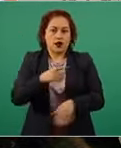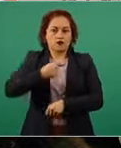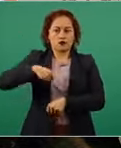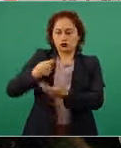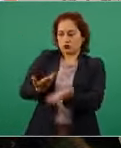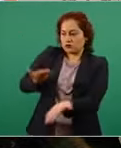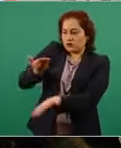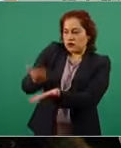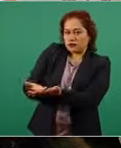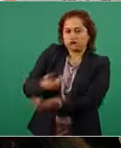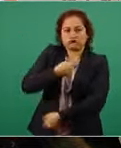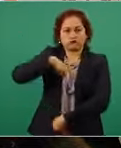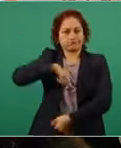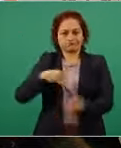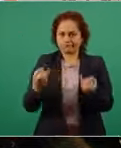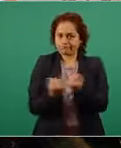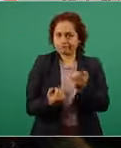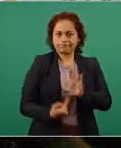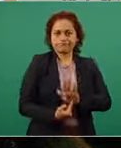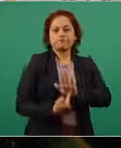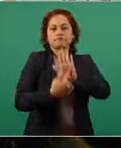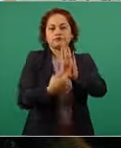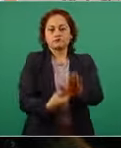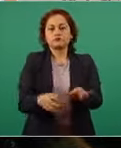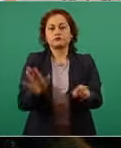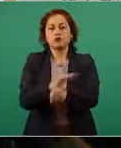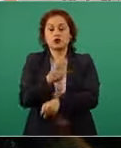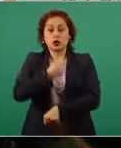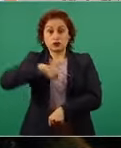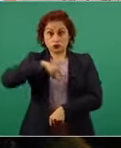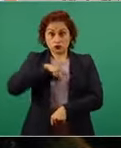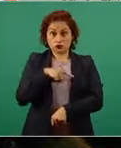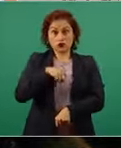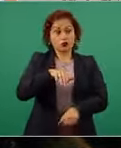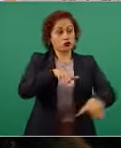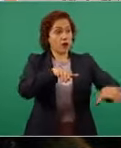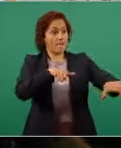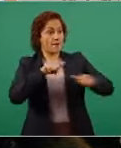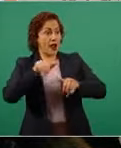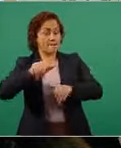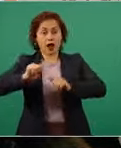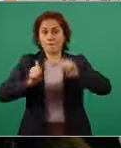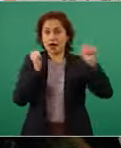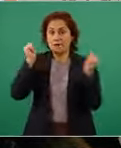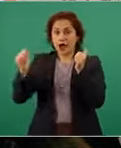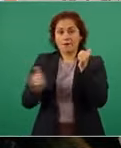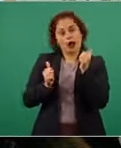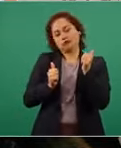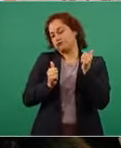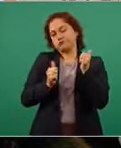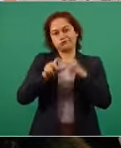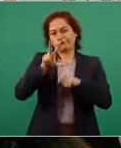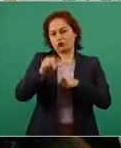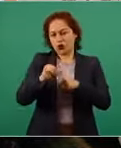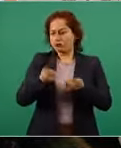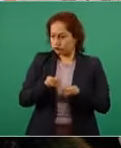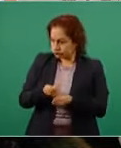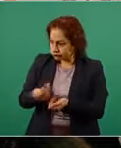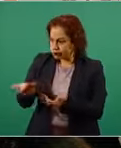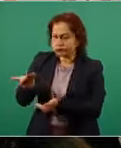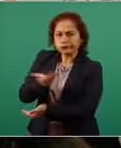estaríamos haciendo lo mismo que los países que se dedican solo a ver por sí solos, por sí mismos. Se hizo ese acuerdo,